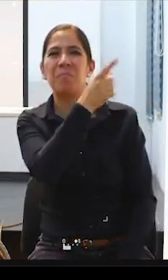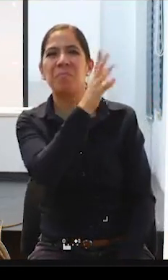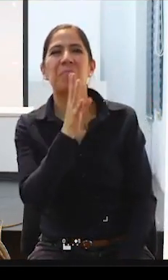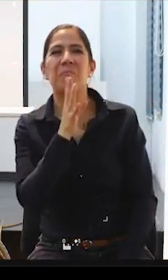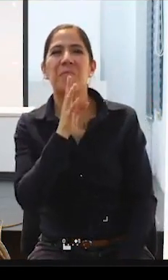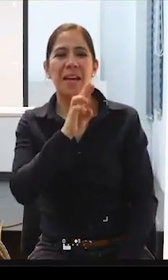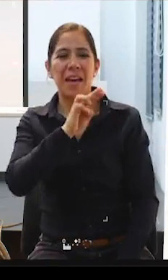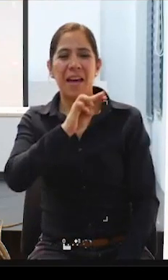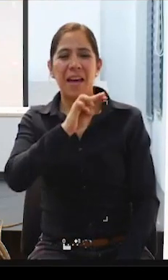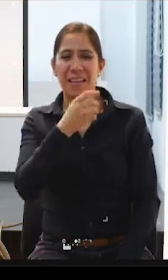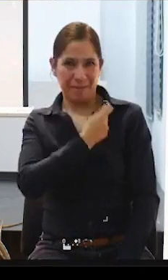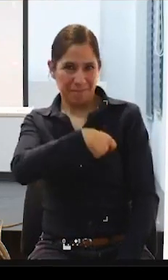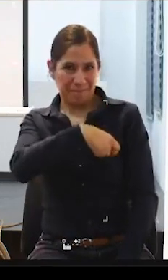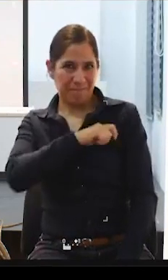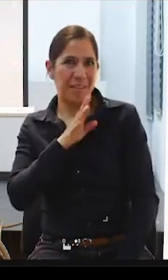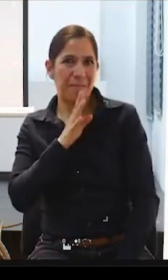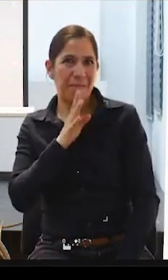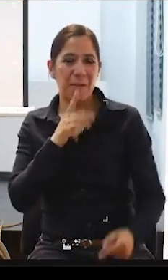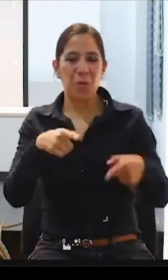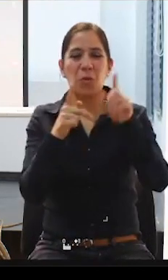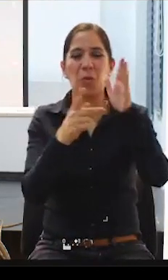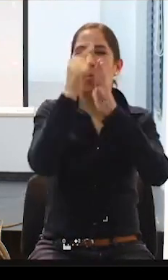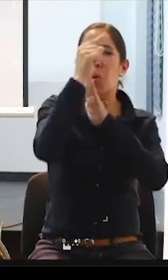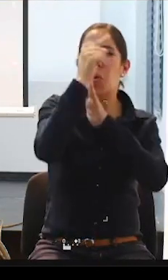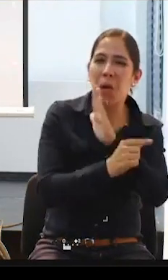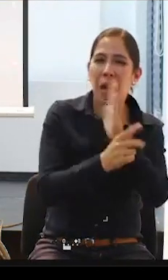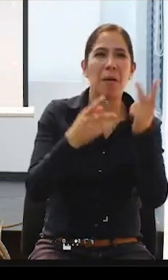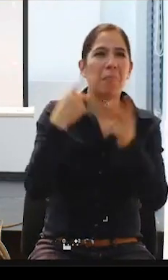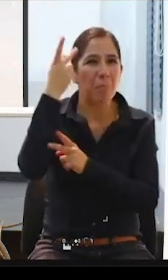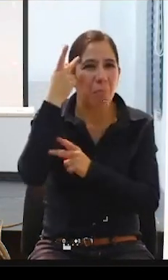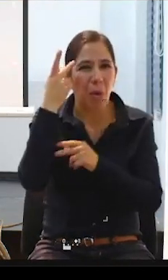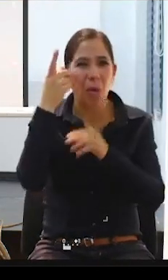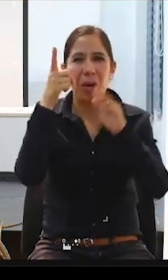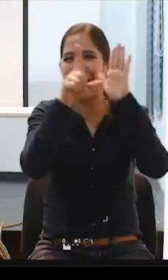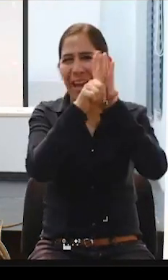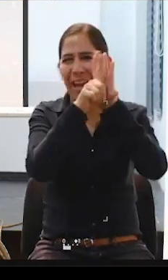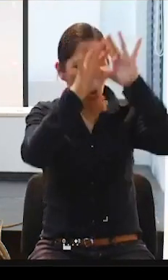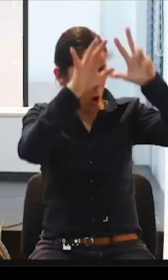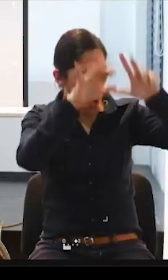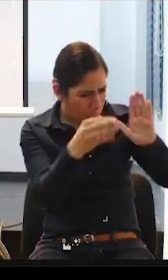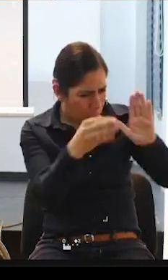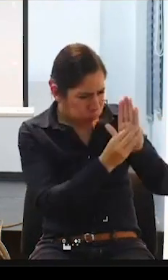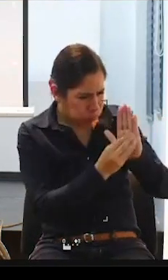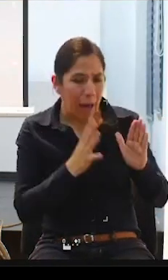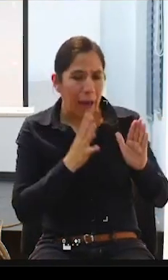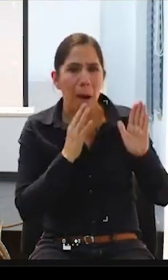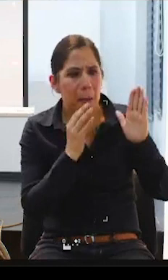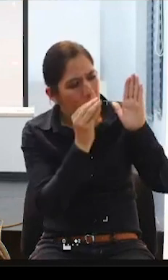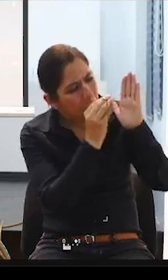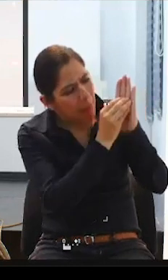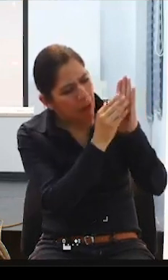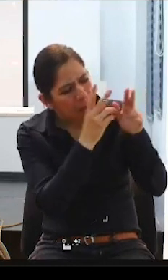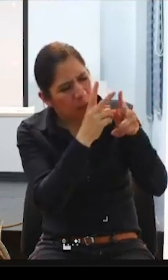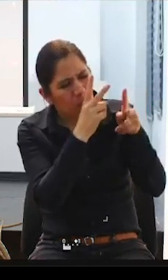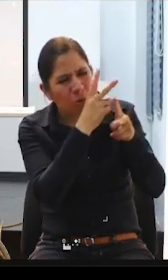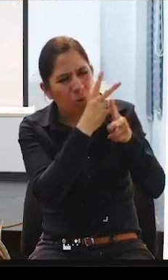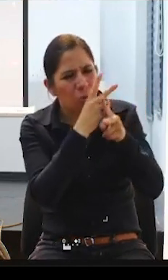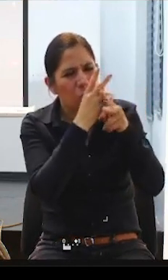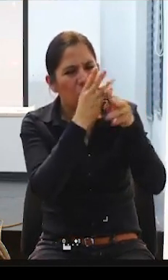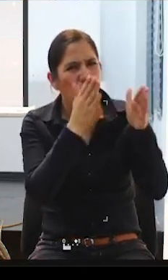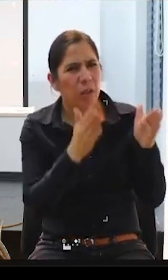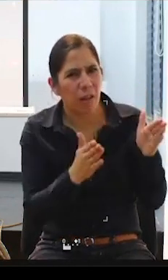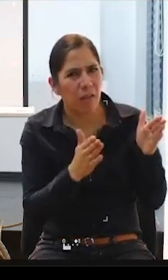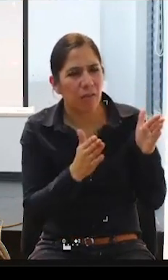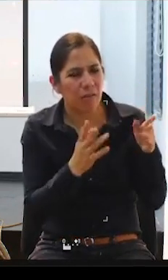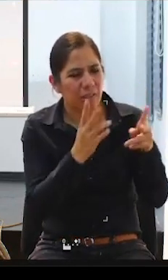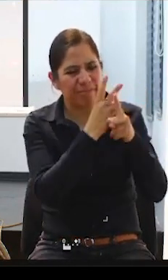desde programas, políticas o leyes que con esa mirada de cuidador no se respeta realmente la autonomía